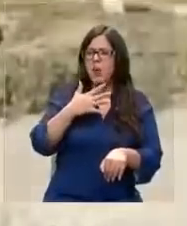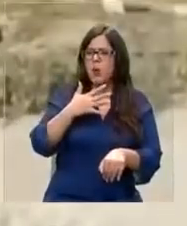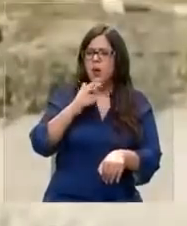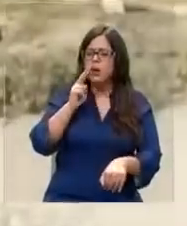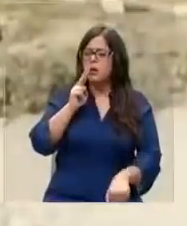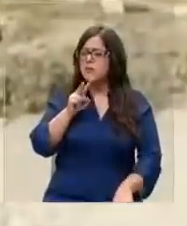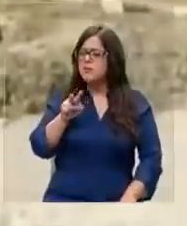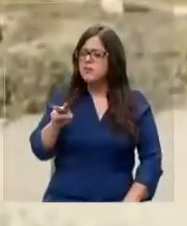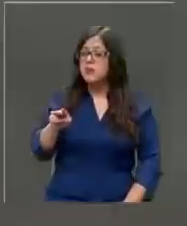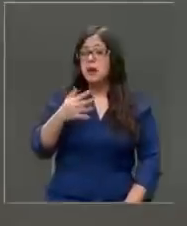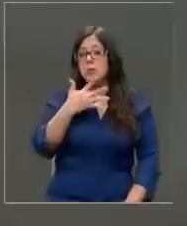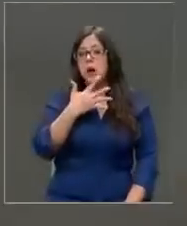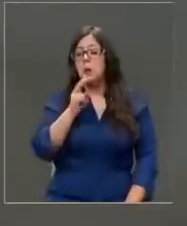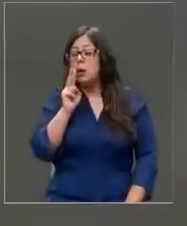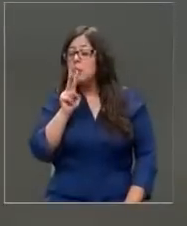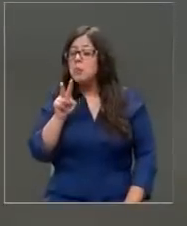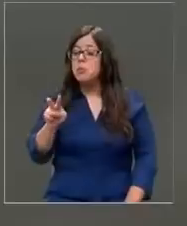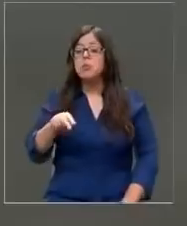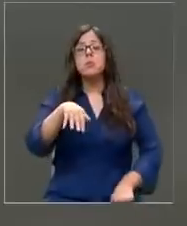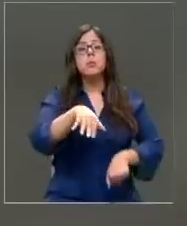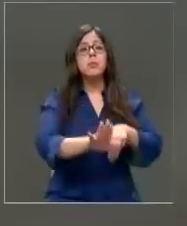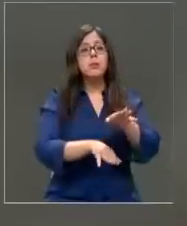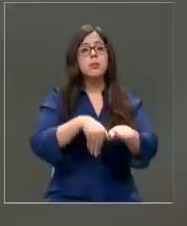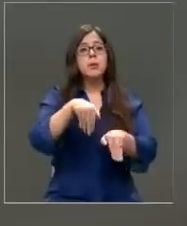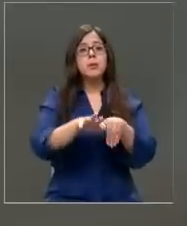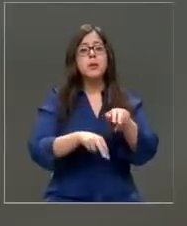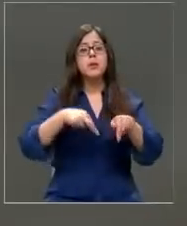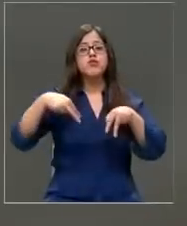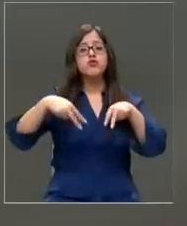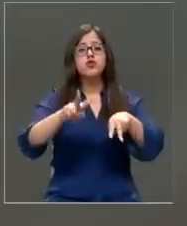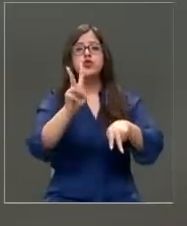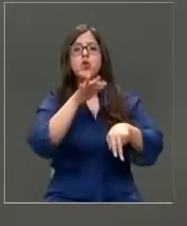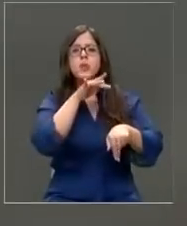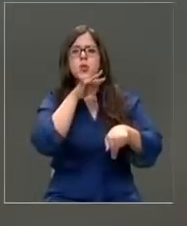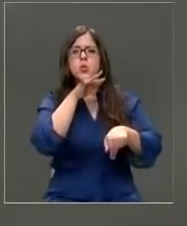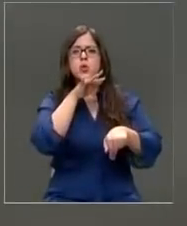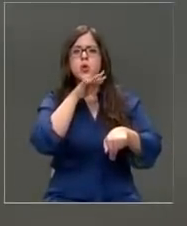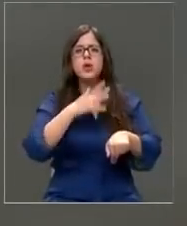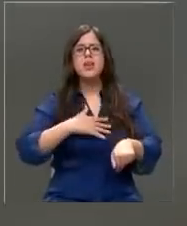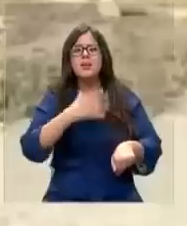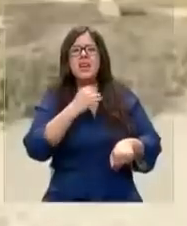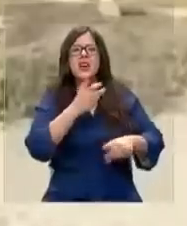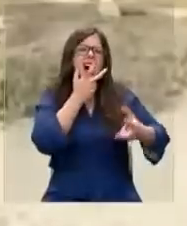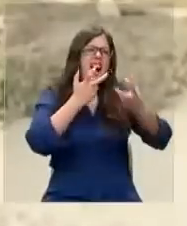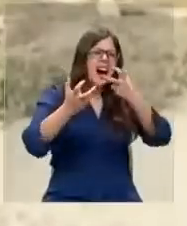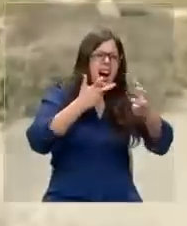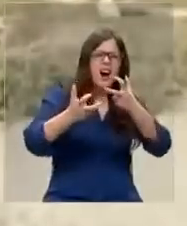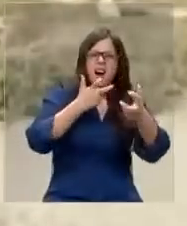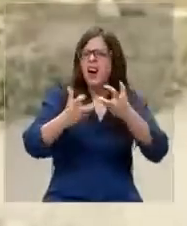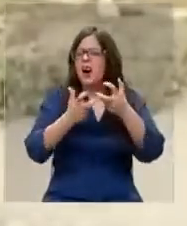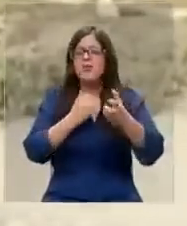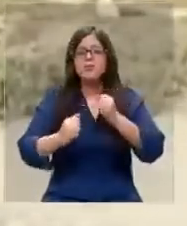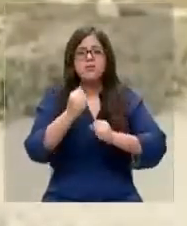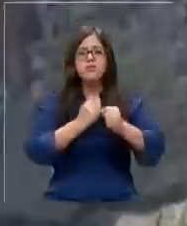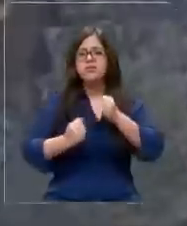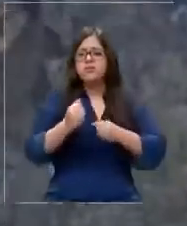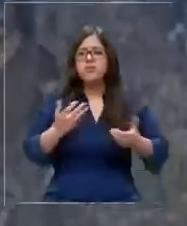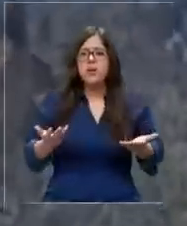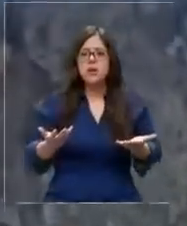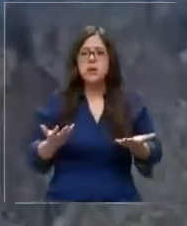entonces yo lo vi como agua. Pasaron dos minutos y mi hijo se puso a gritar, pero así, desesperadamente.